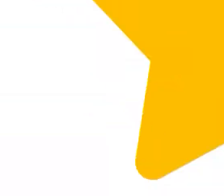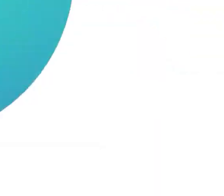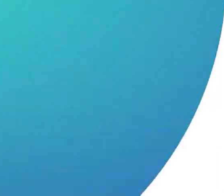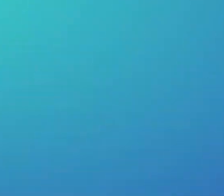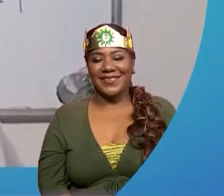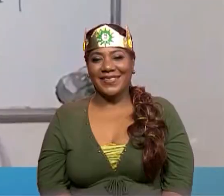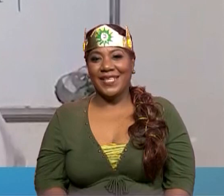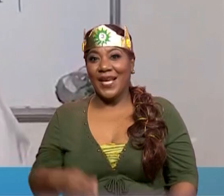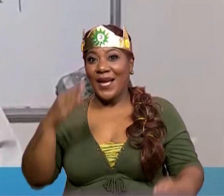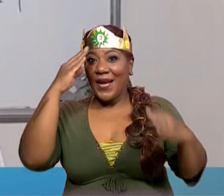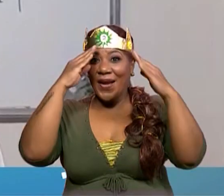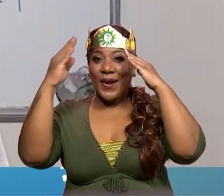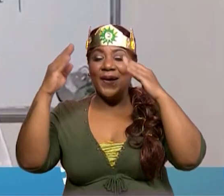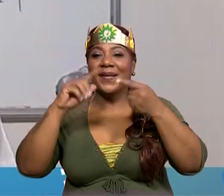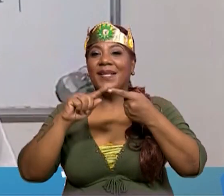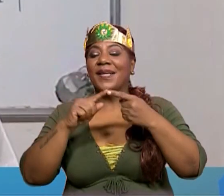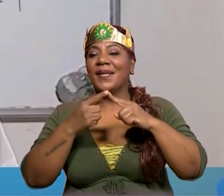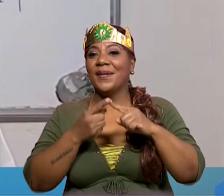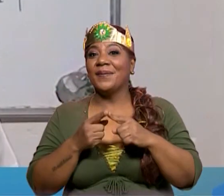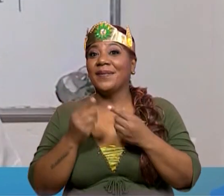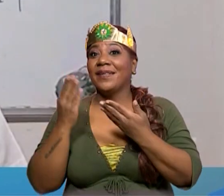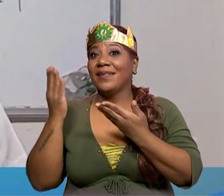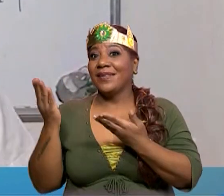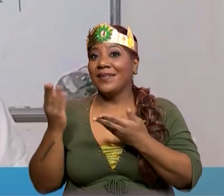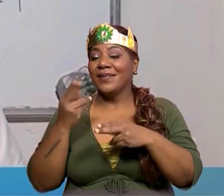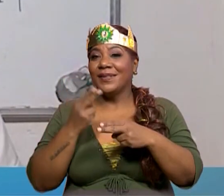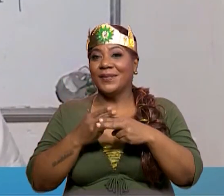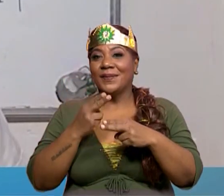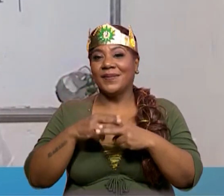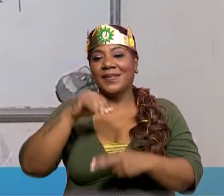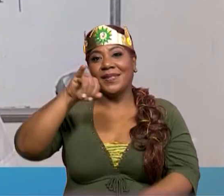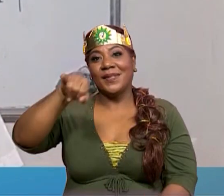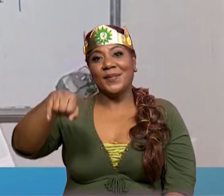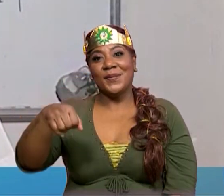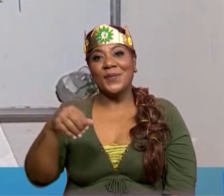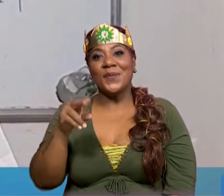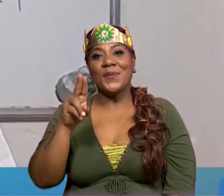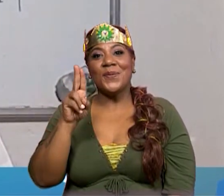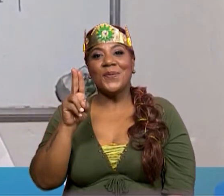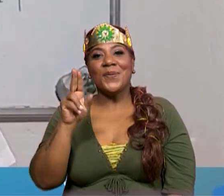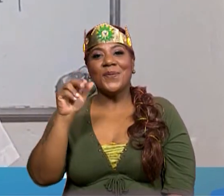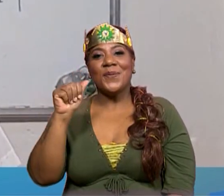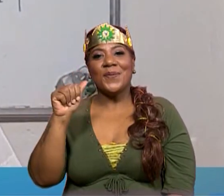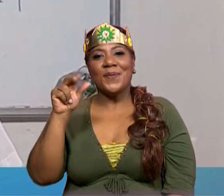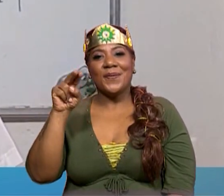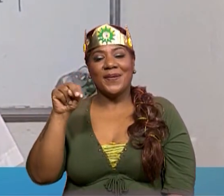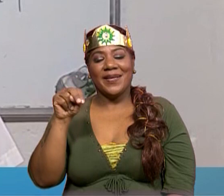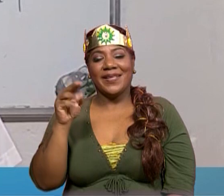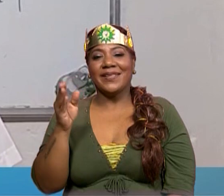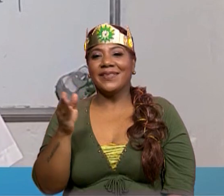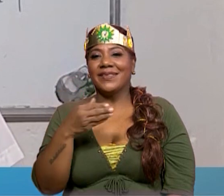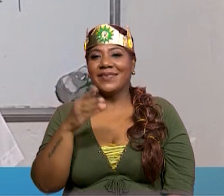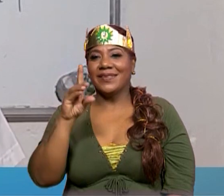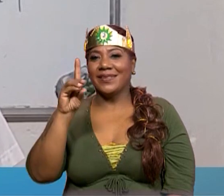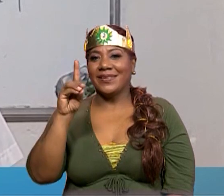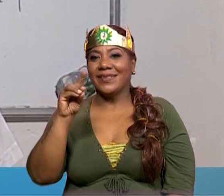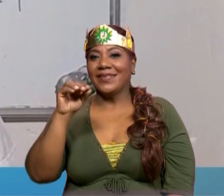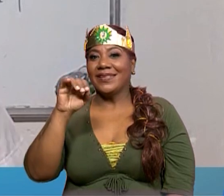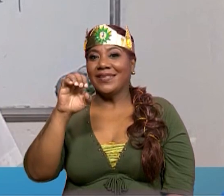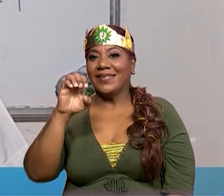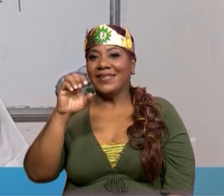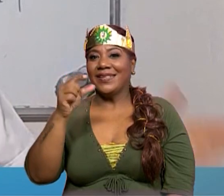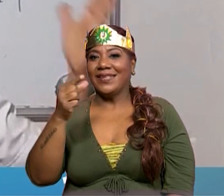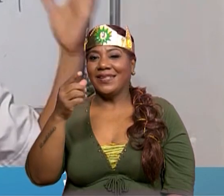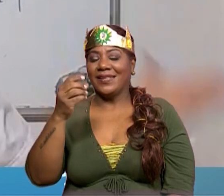Hola mis amiguitos, mi nombre es Juan Diego Caraballo y Camargo. Soy del cuarto E de la Escuela Bilingüe de la Primavera de Santiago de Veraguas.